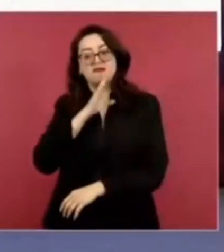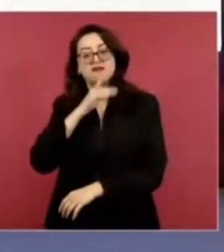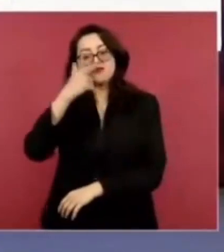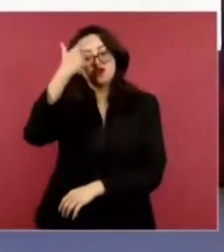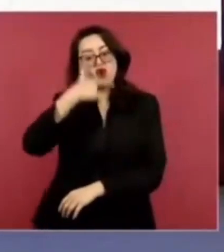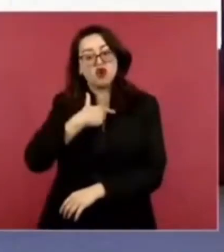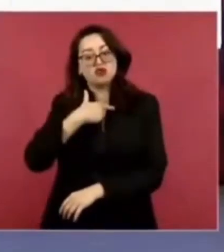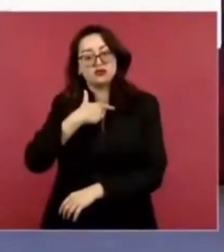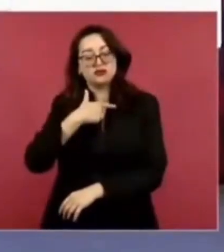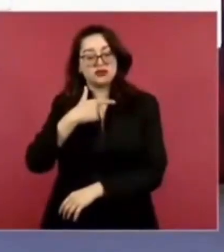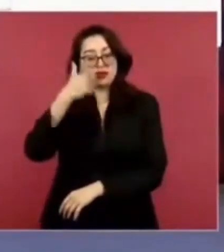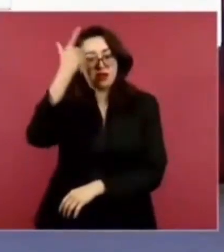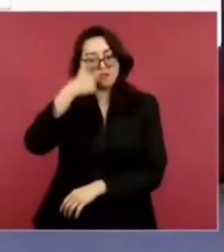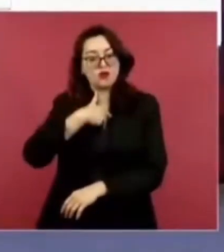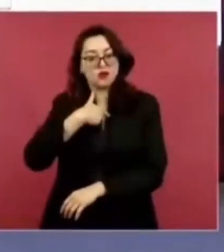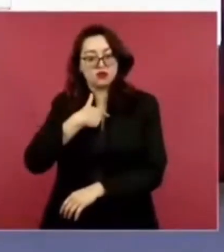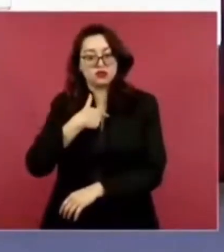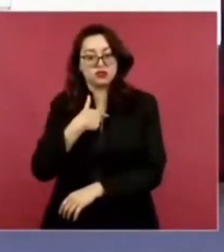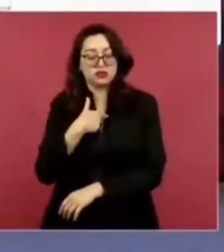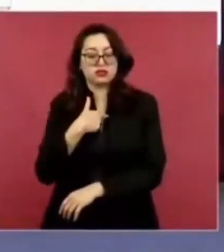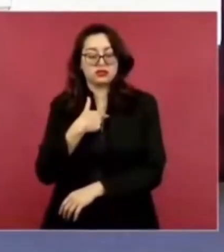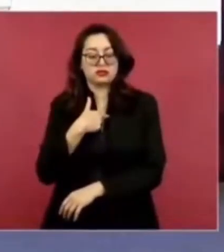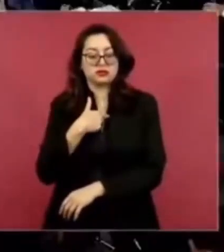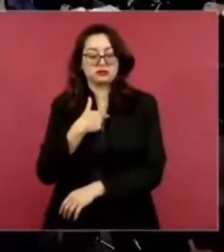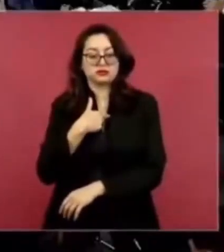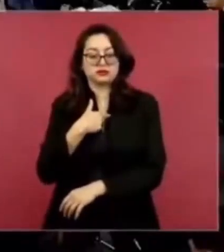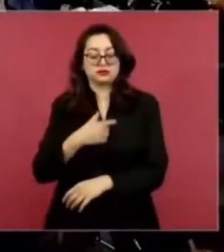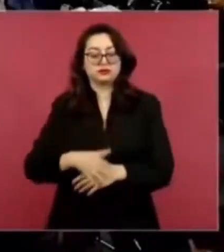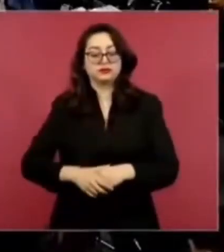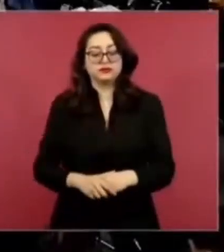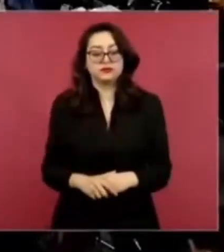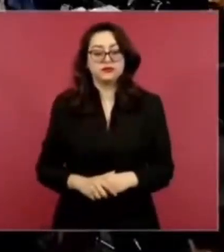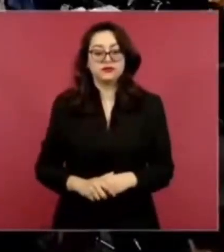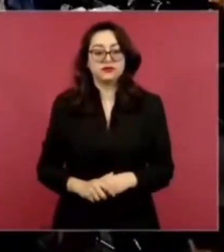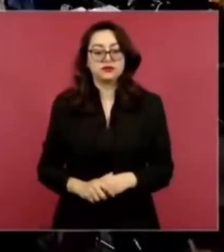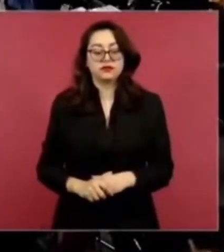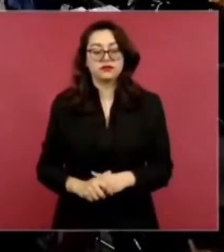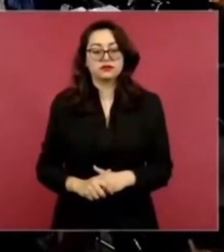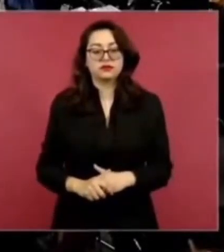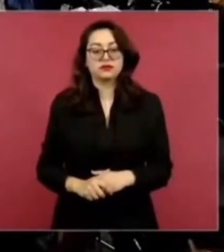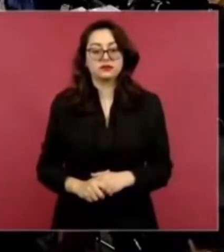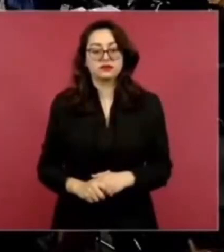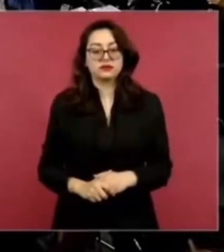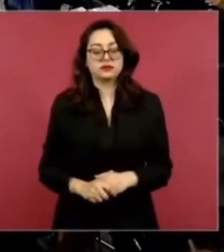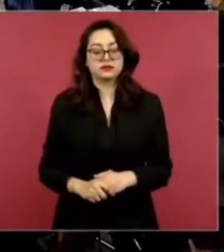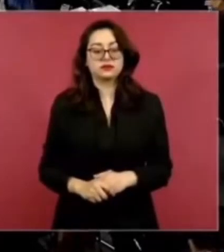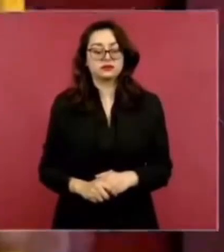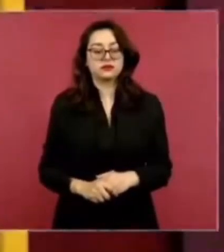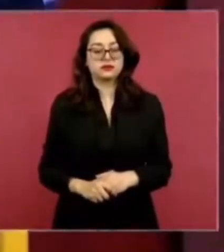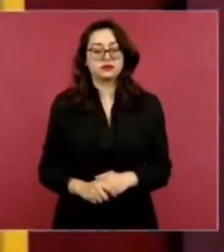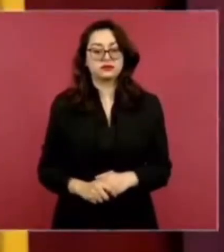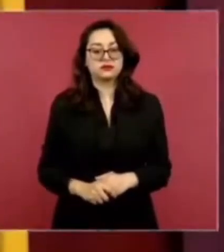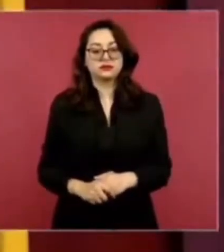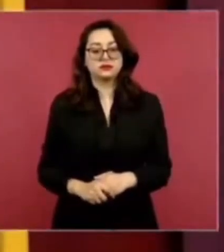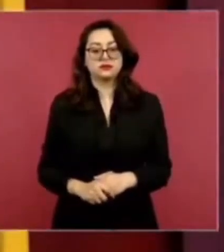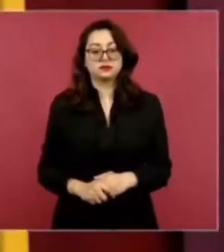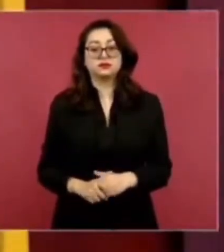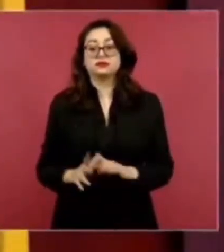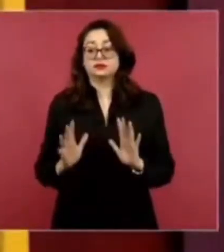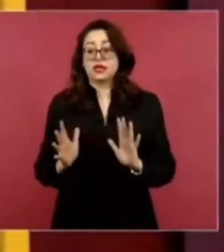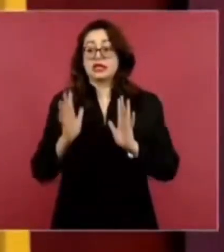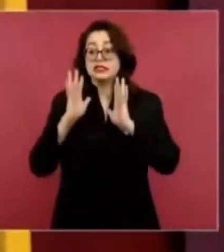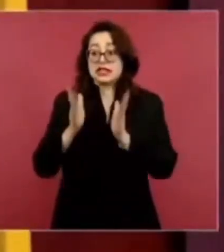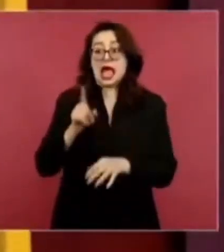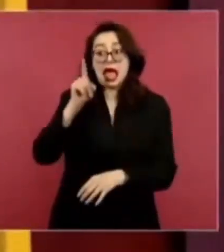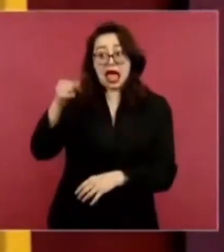noche o iniciando la mañana del día siguiente. Está en marcha el plan DN